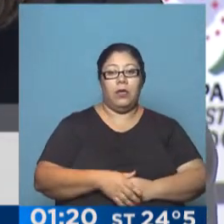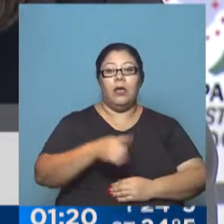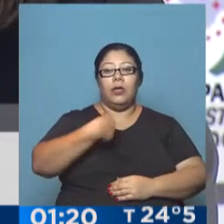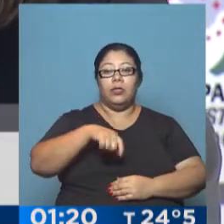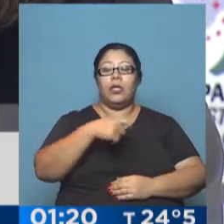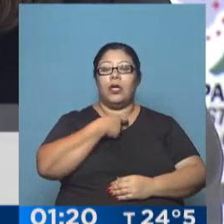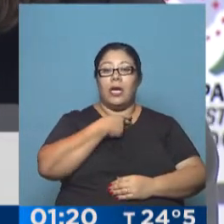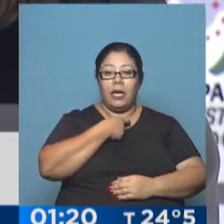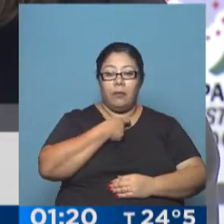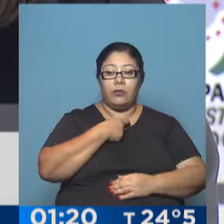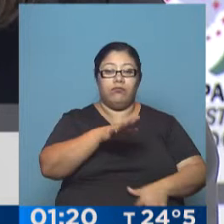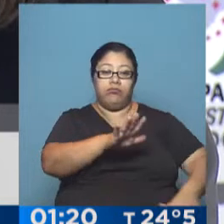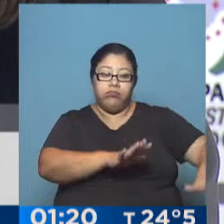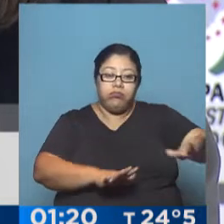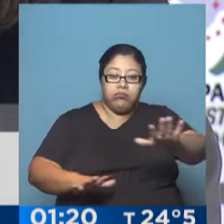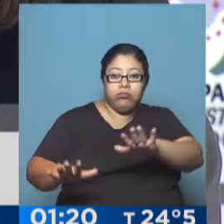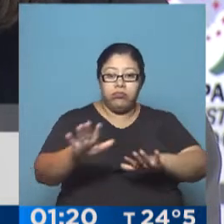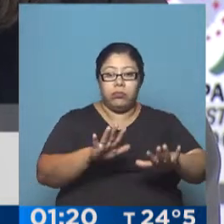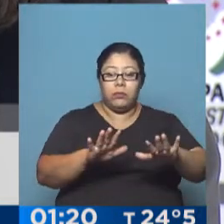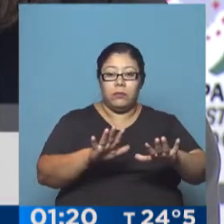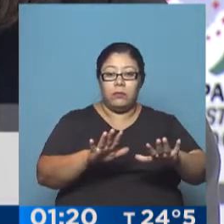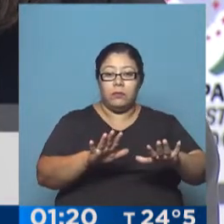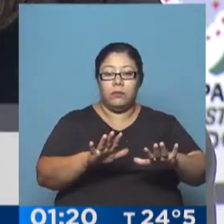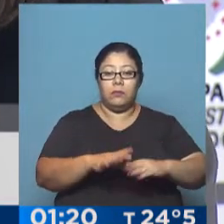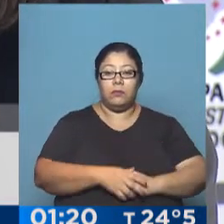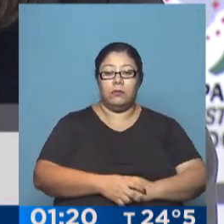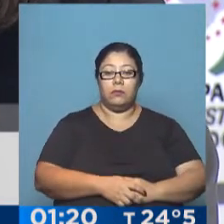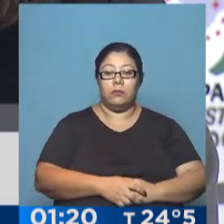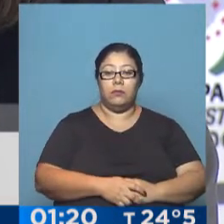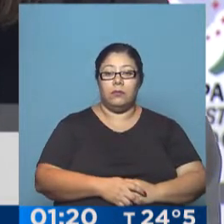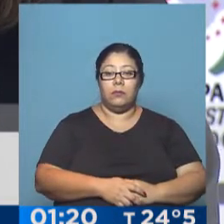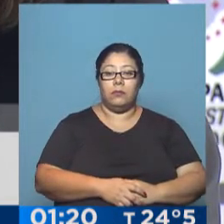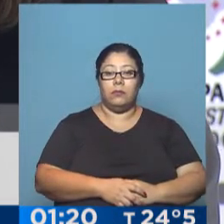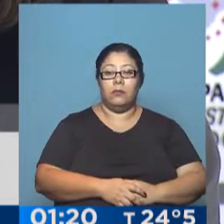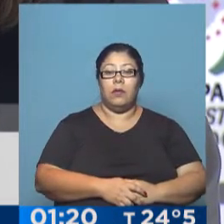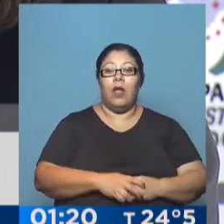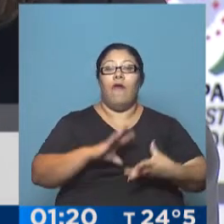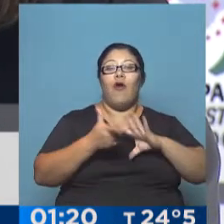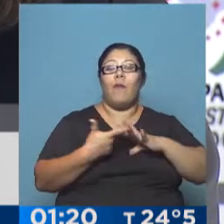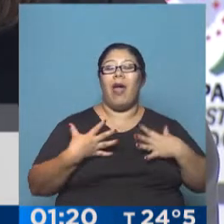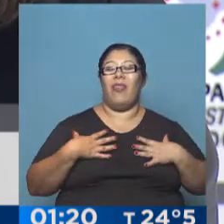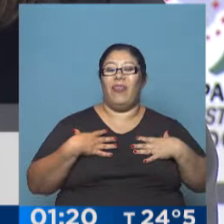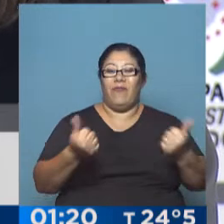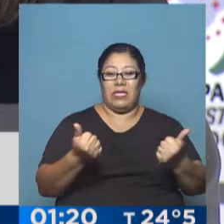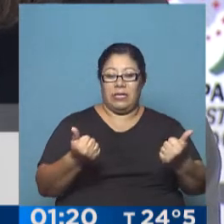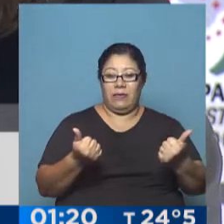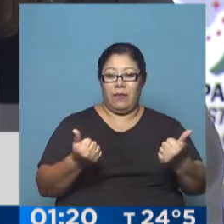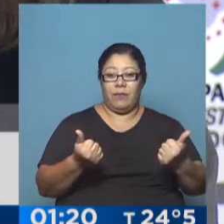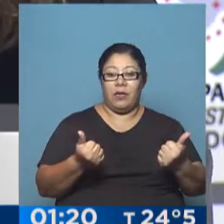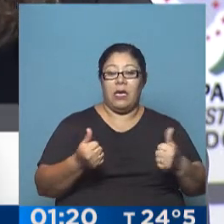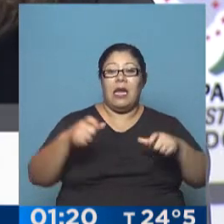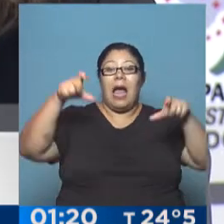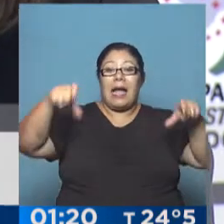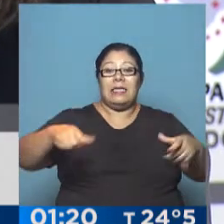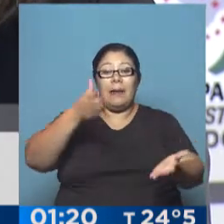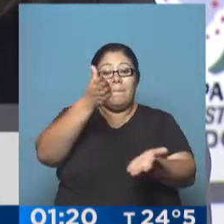reordenarnos defensivamente en la última línea y en la mitad de la cancha.